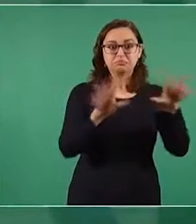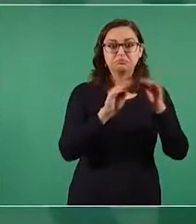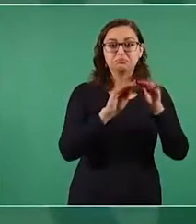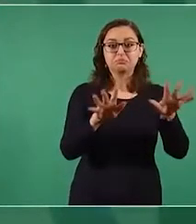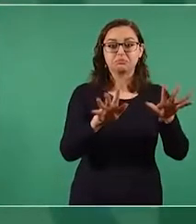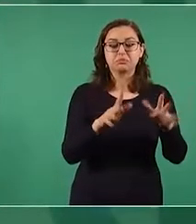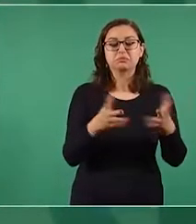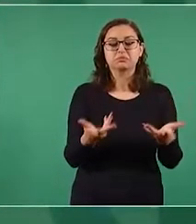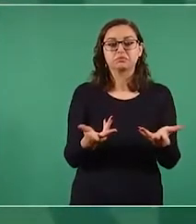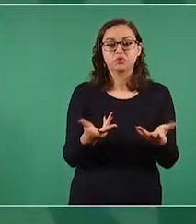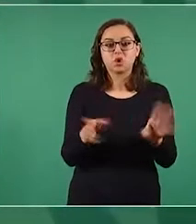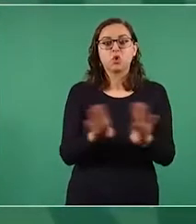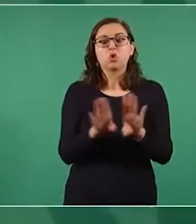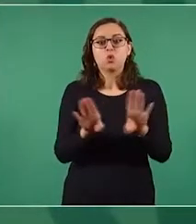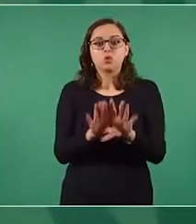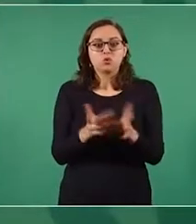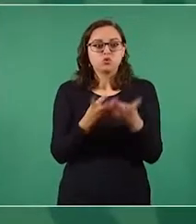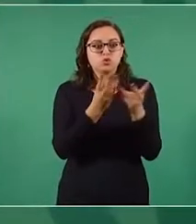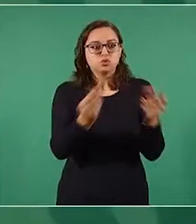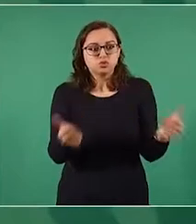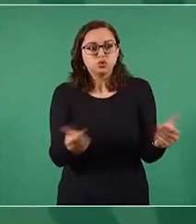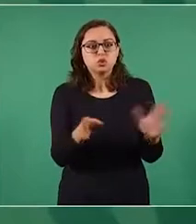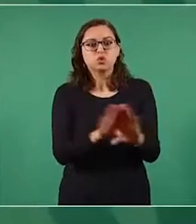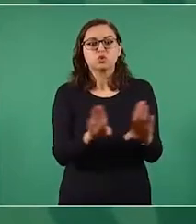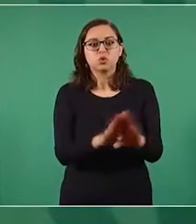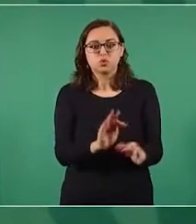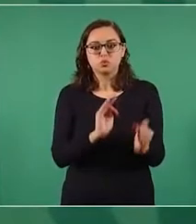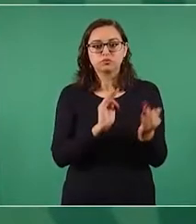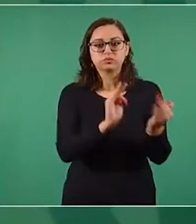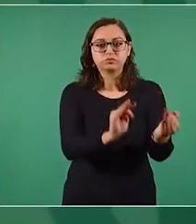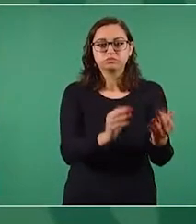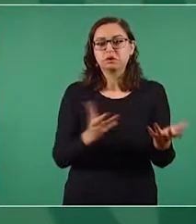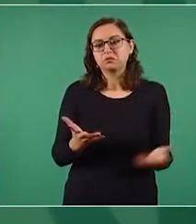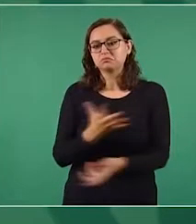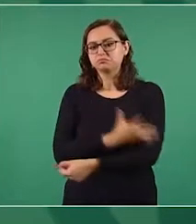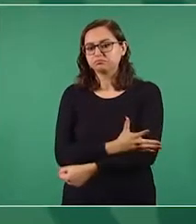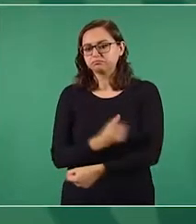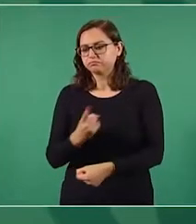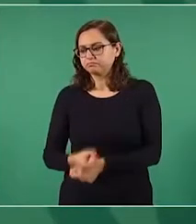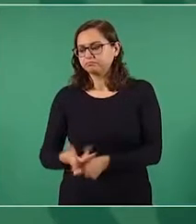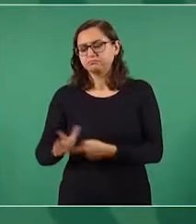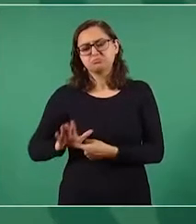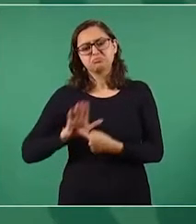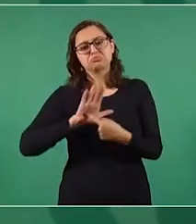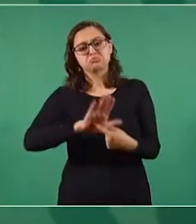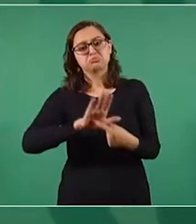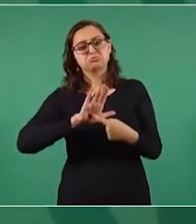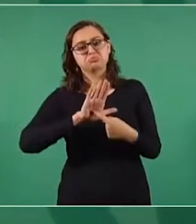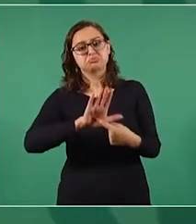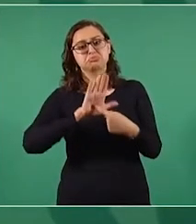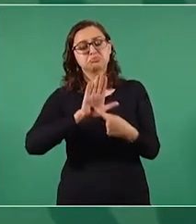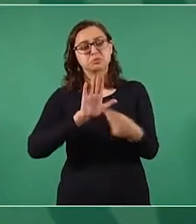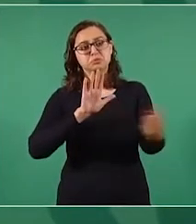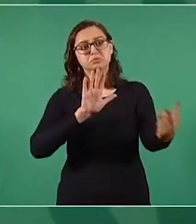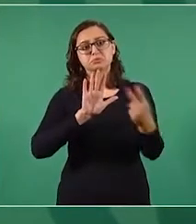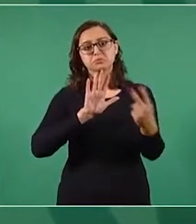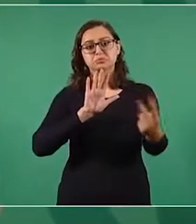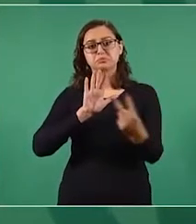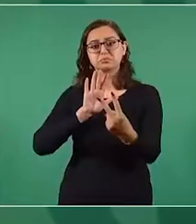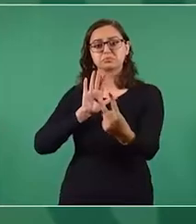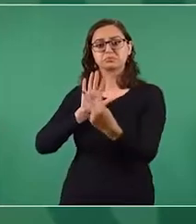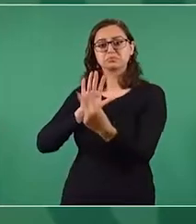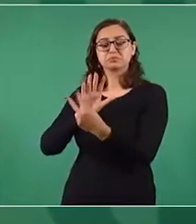todo, transparentando todo, no ocultando nada. Y eso ayuda mucho.